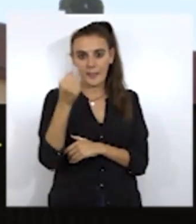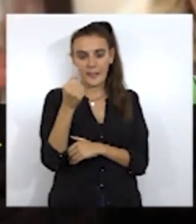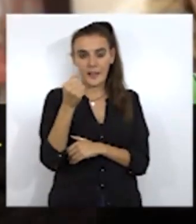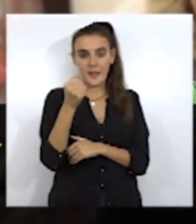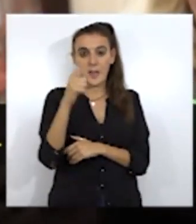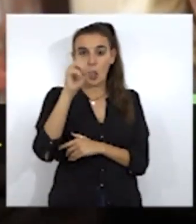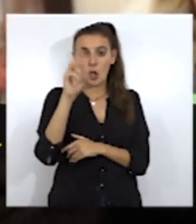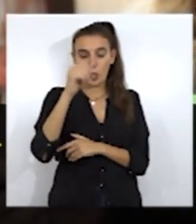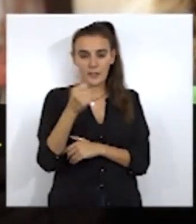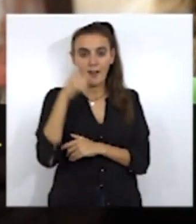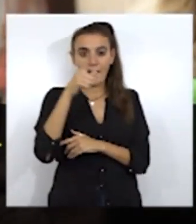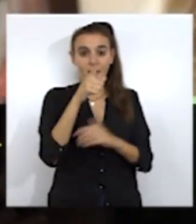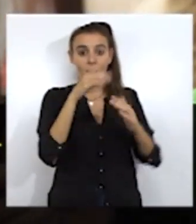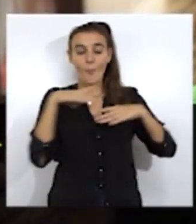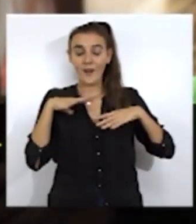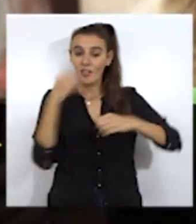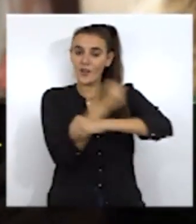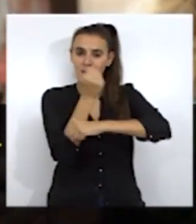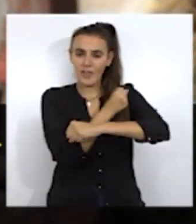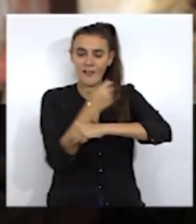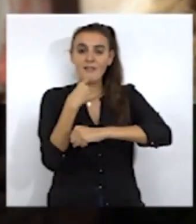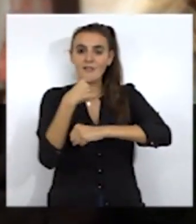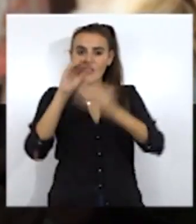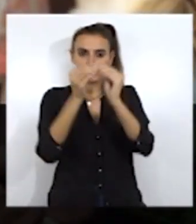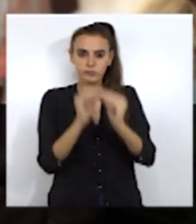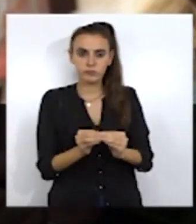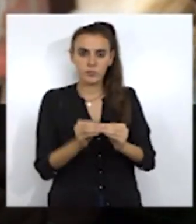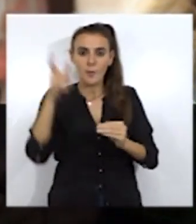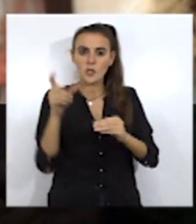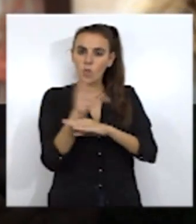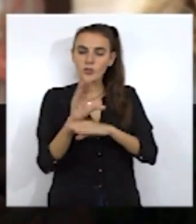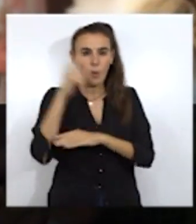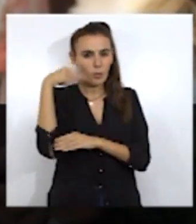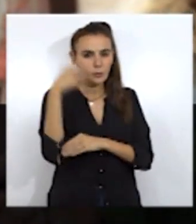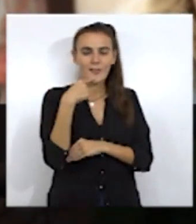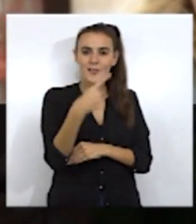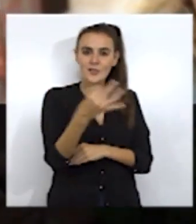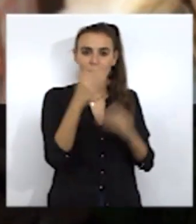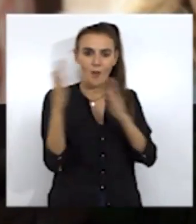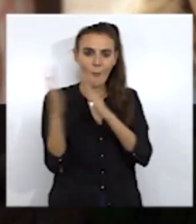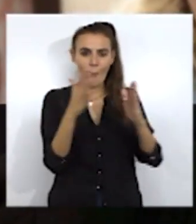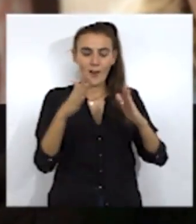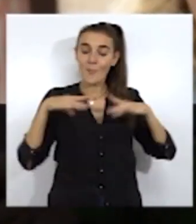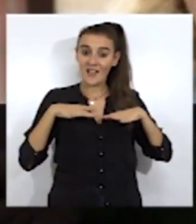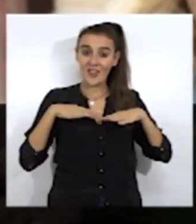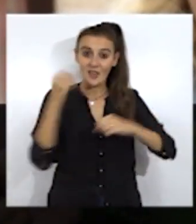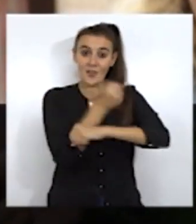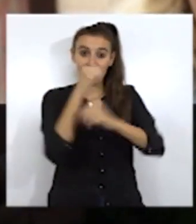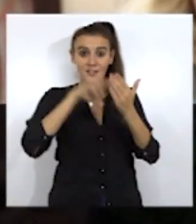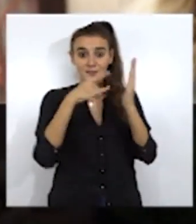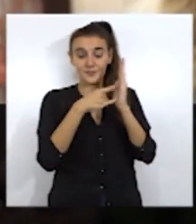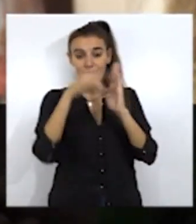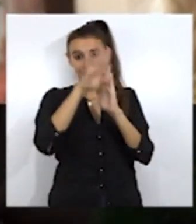Navidad. Así lo ha indicado el consejero de Educación y Cultura. Se intentará materializar y llevar a cabo en las vacaciones de Navidad. Ya veremos